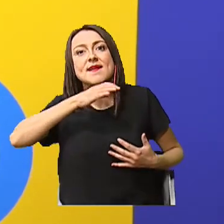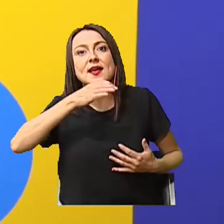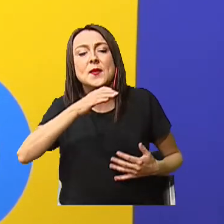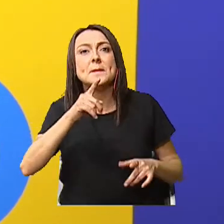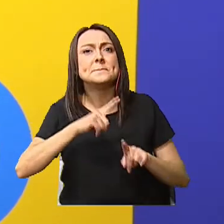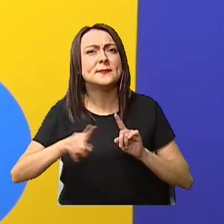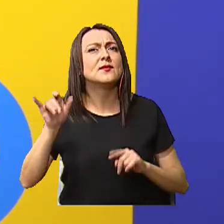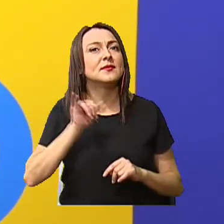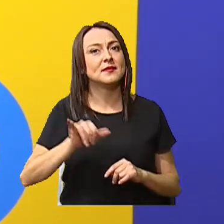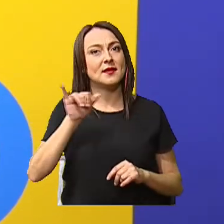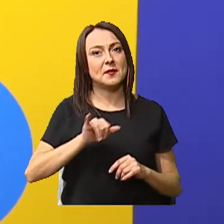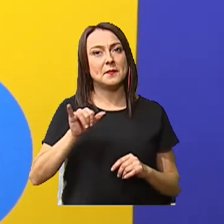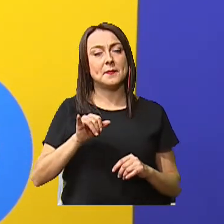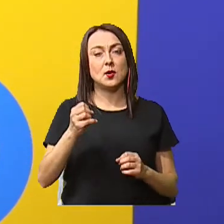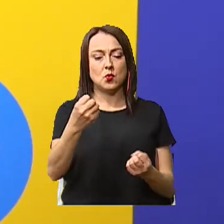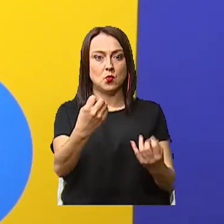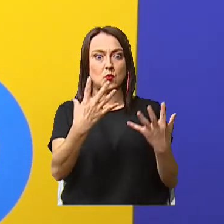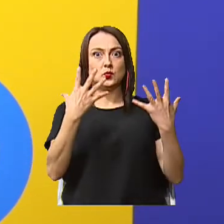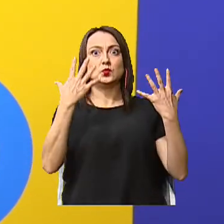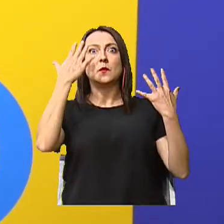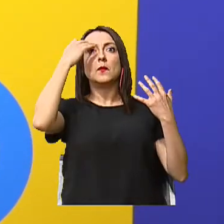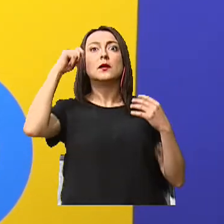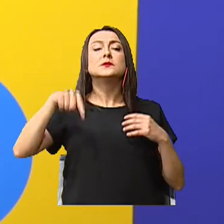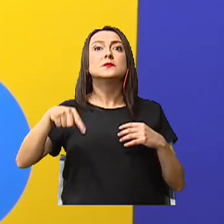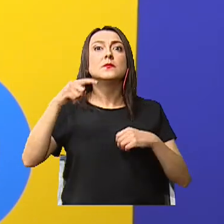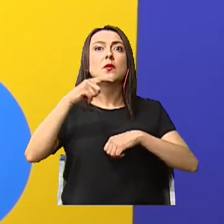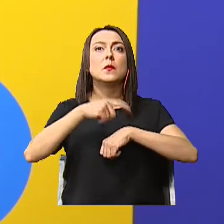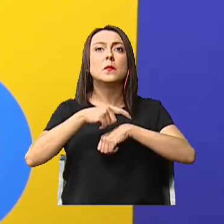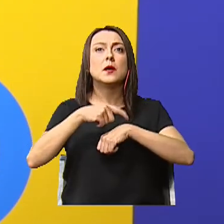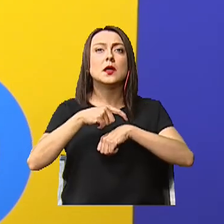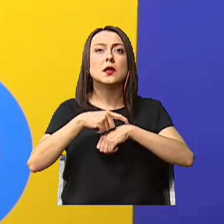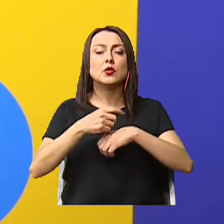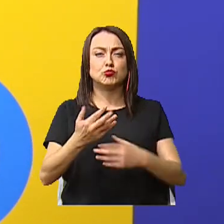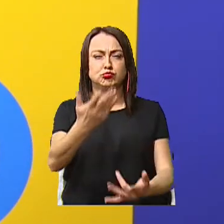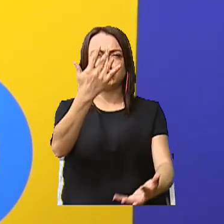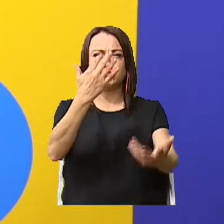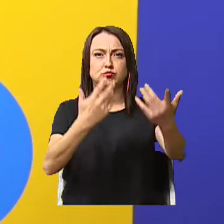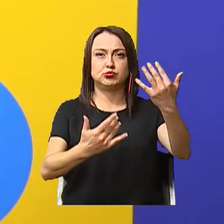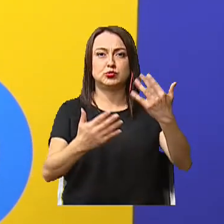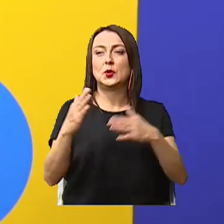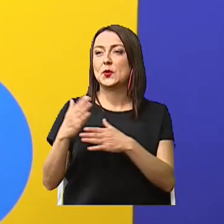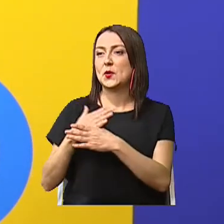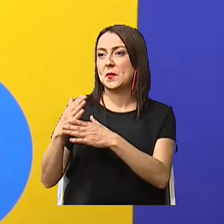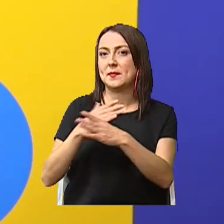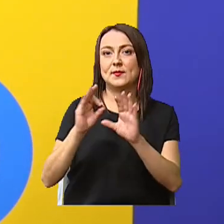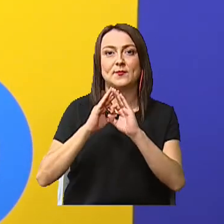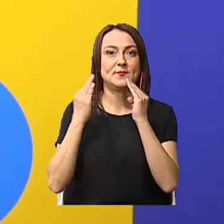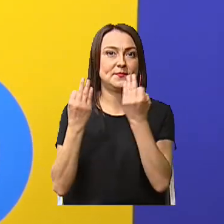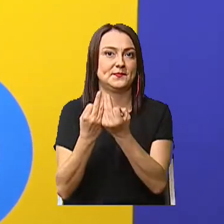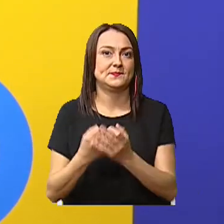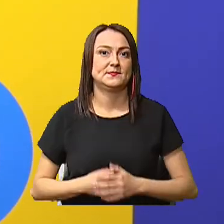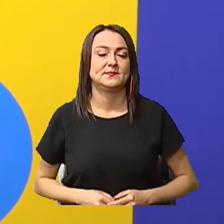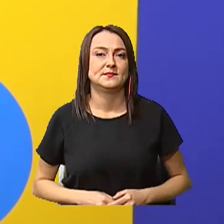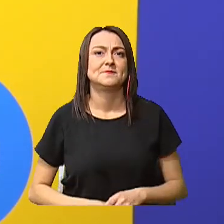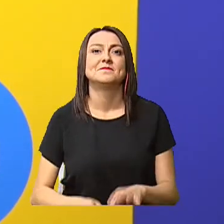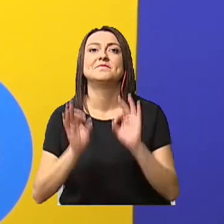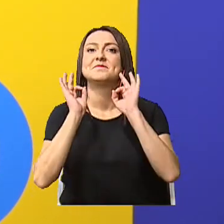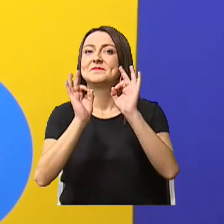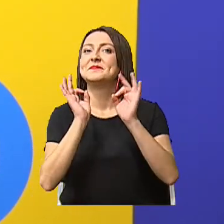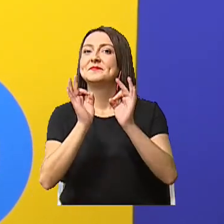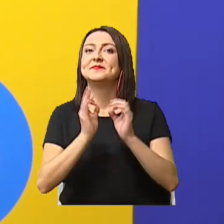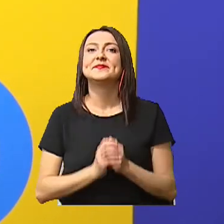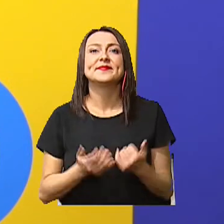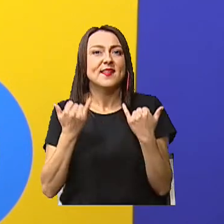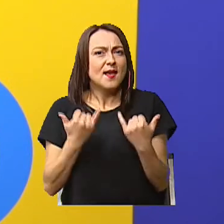también nos va a proporcionar luz Porque en ese momento Se enciende la fogata Y compartimos en familia Muy bien